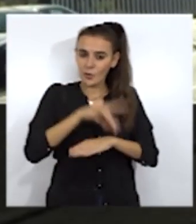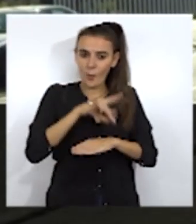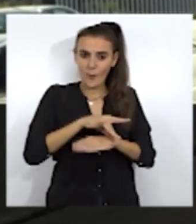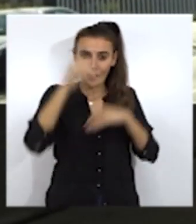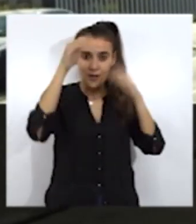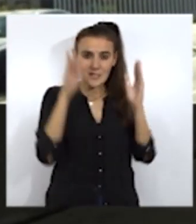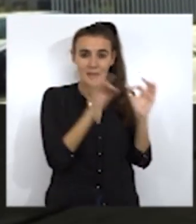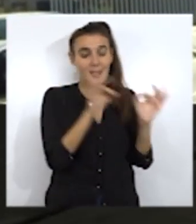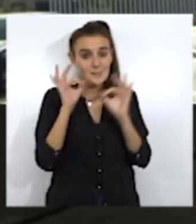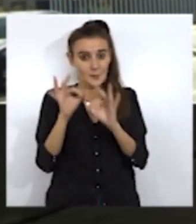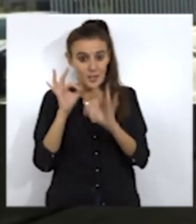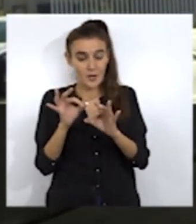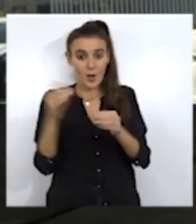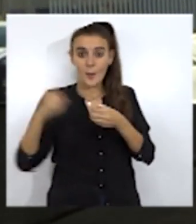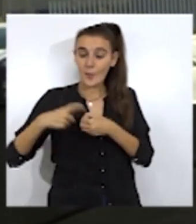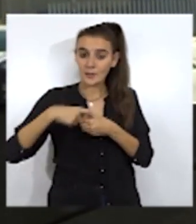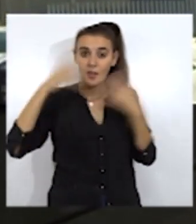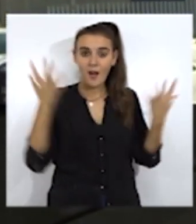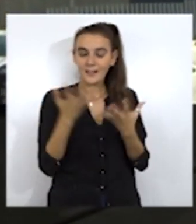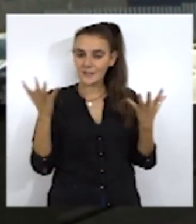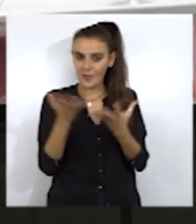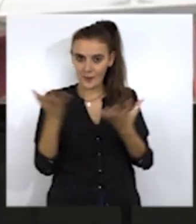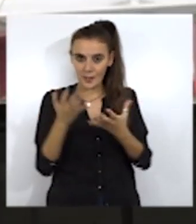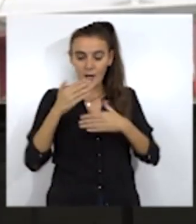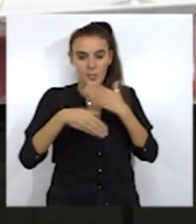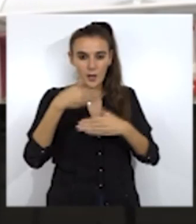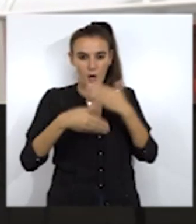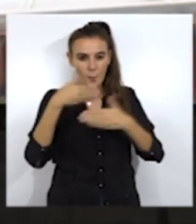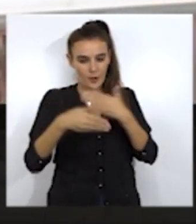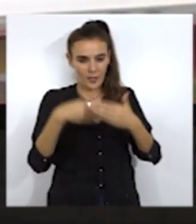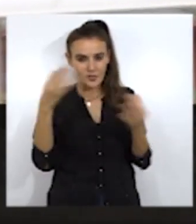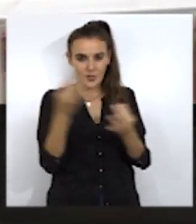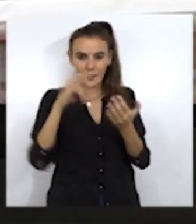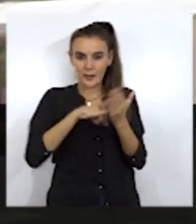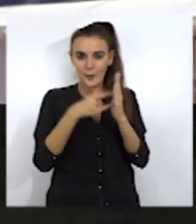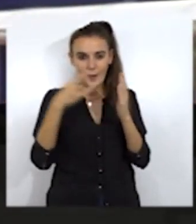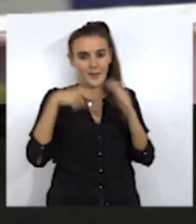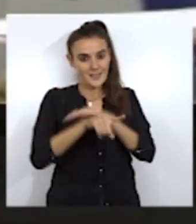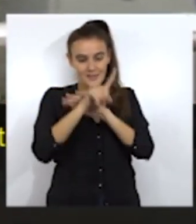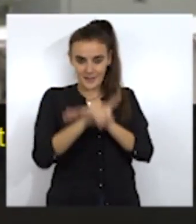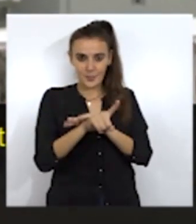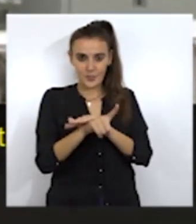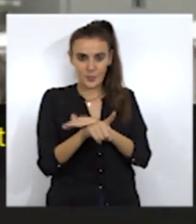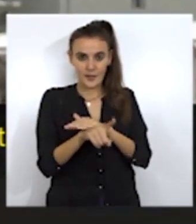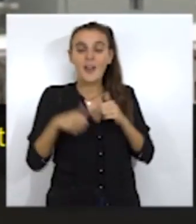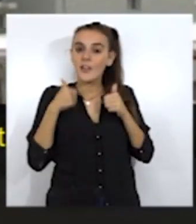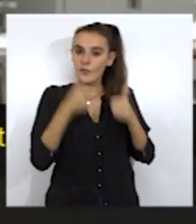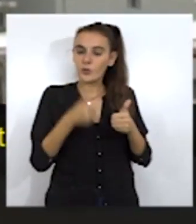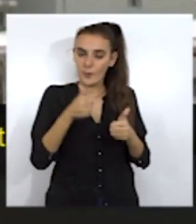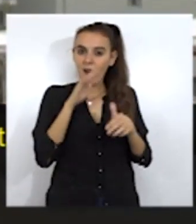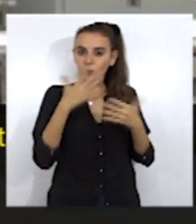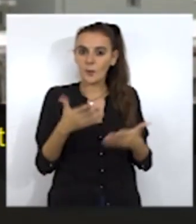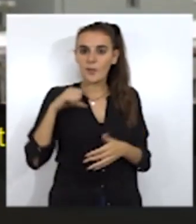médico de asistencia especializada y participó activamente en el proceso de dotación, plan de desarrollo y puesta en